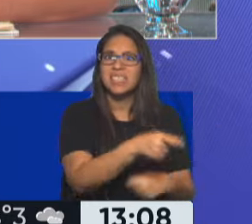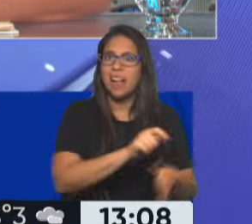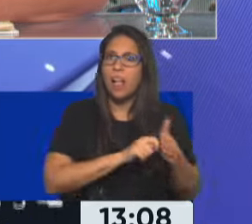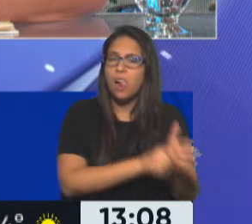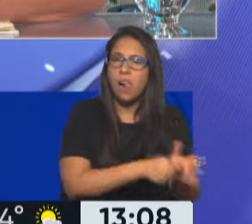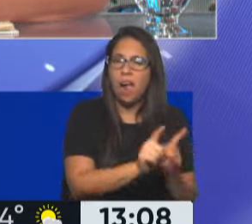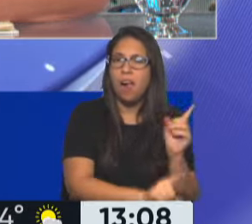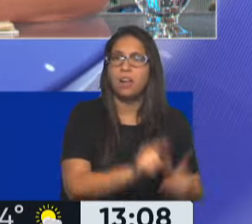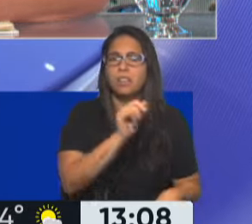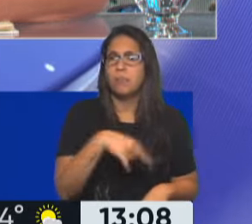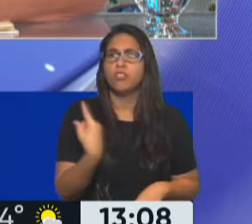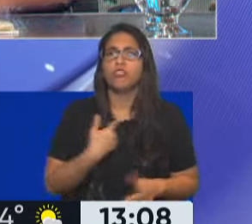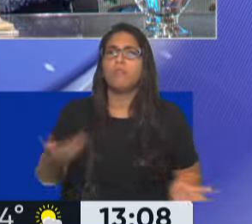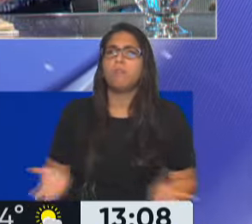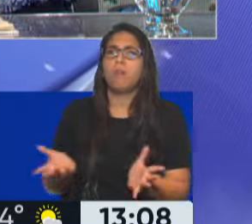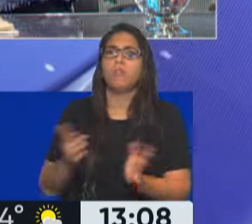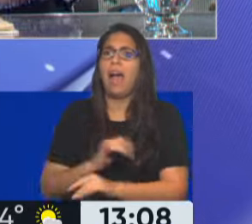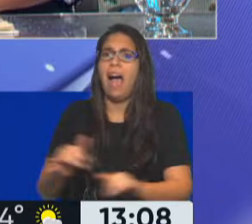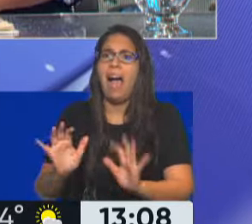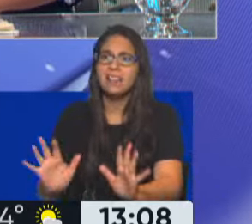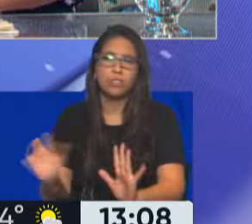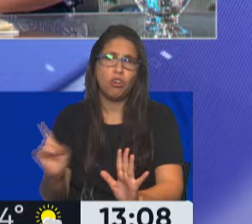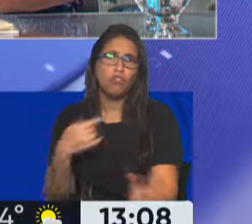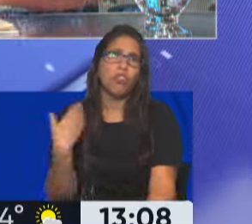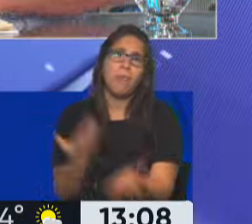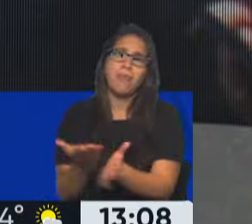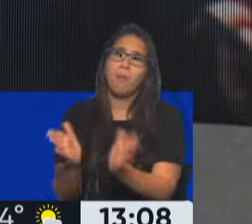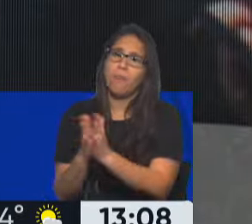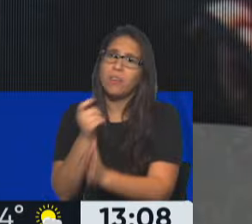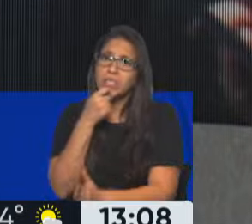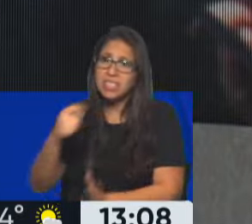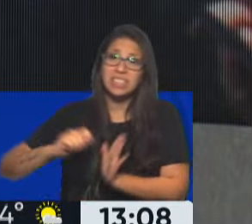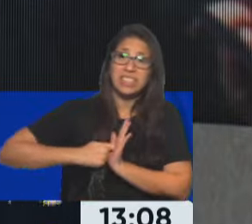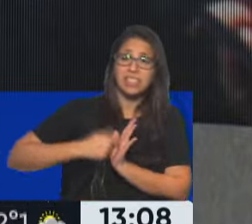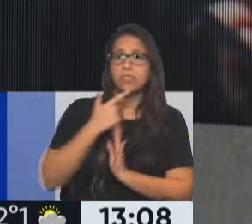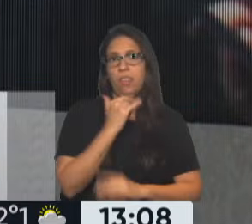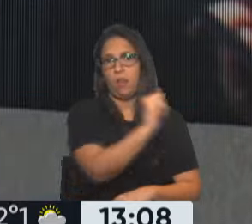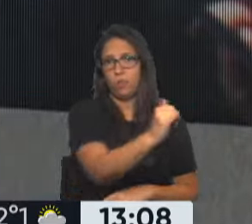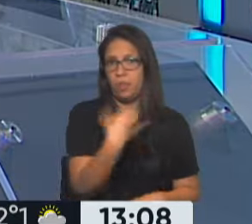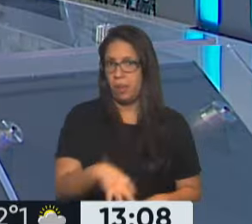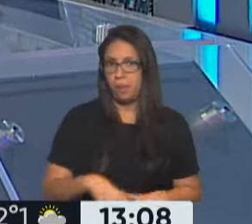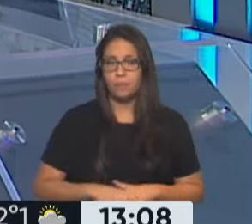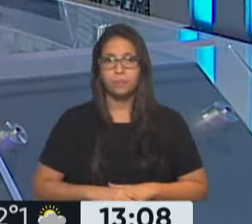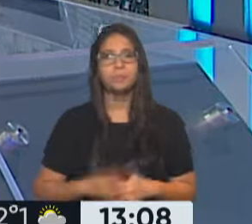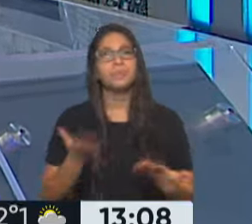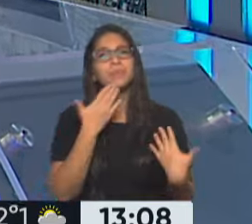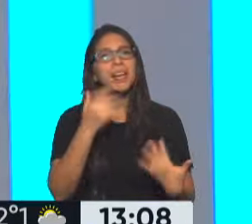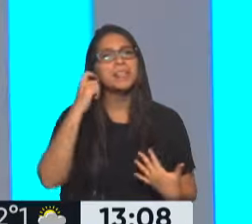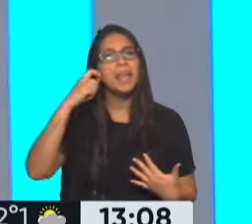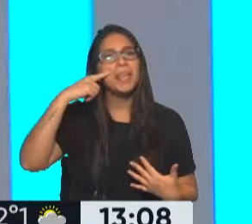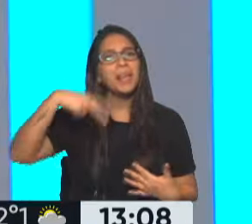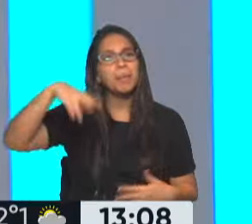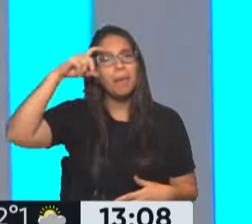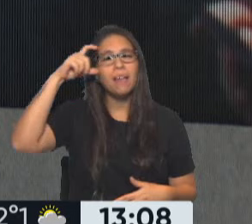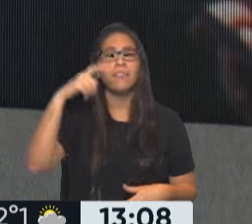pero nosotros no lo promovemos. Desde la organización, de hecho, pedimos que lo denuncien. Claro, como algo orgánico. Bueno, gracias, Jimé. El fiscal